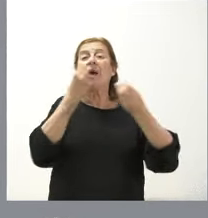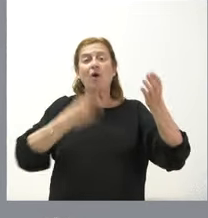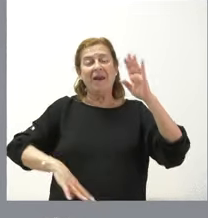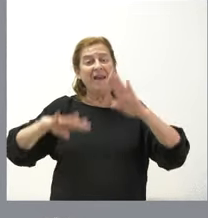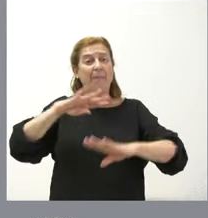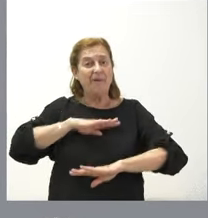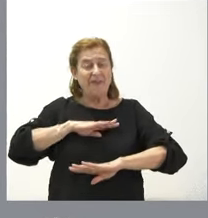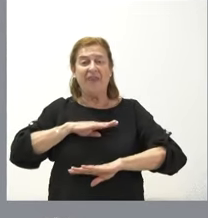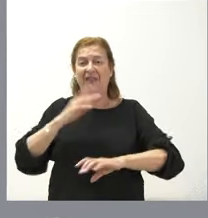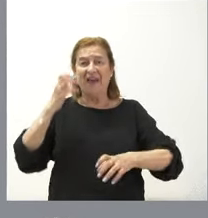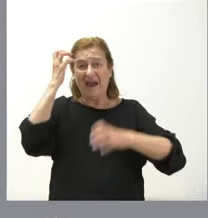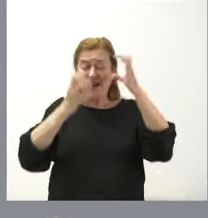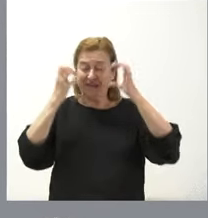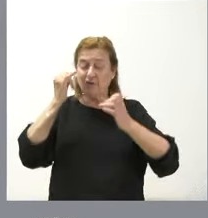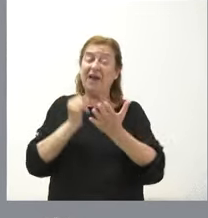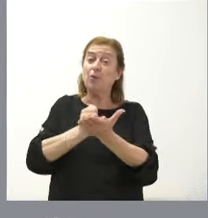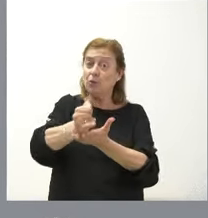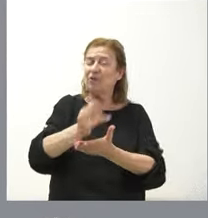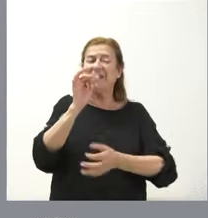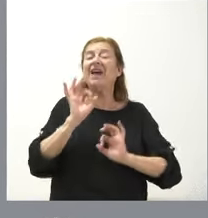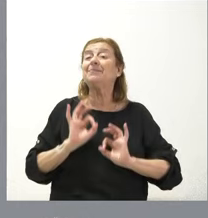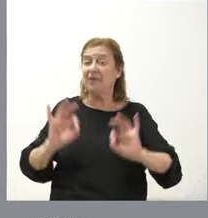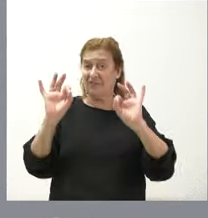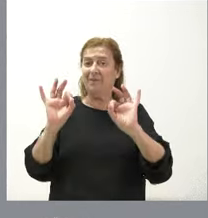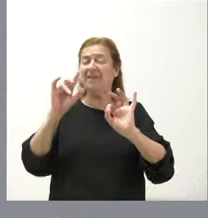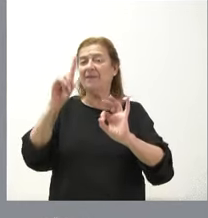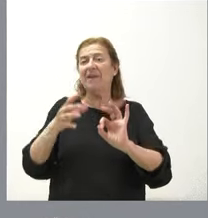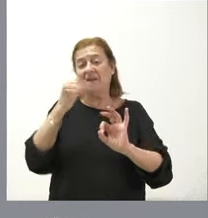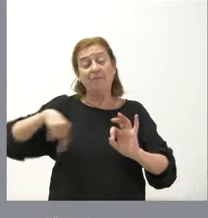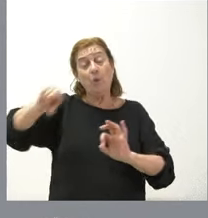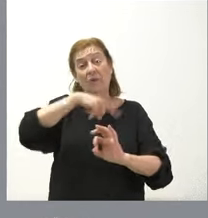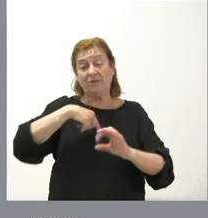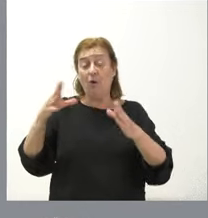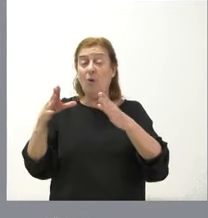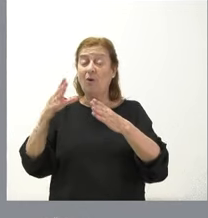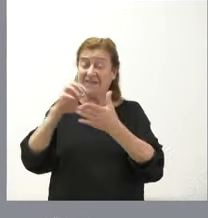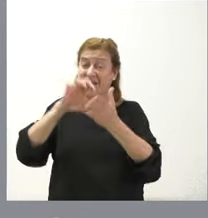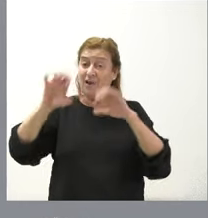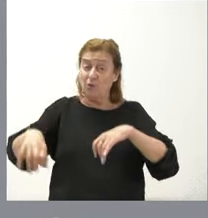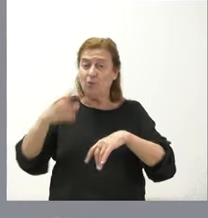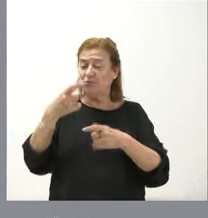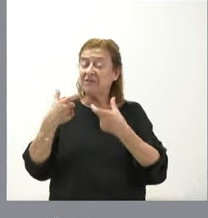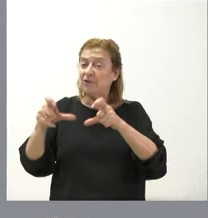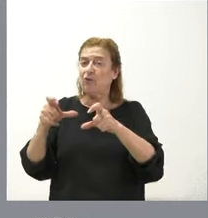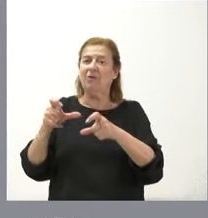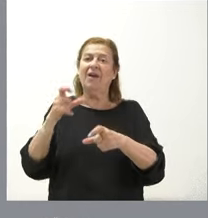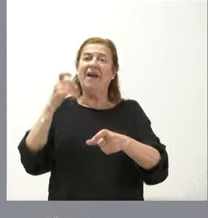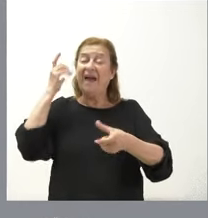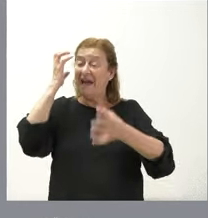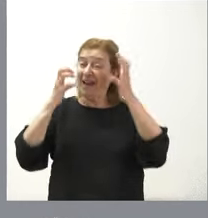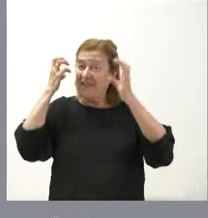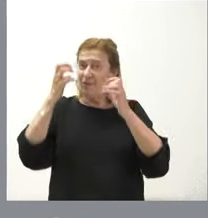de los ganaderos y de los agricultores y específicamente que tengamos en nuestra comunidad un sector ganadero que sea